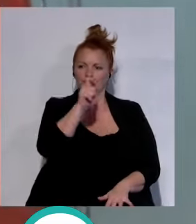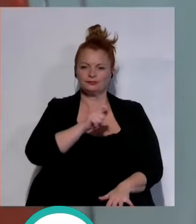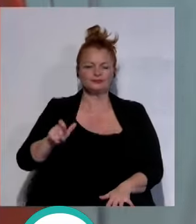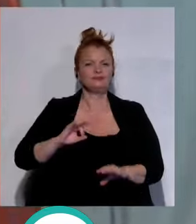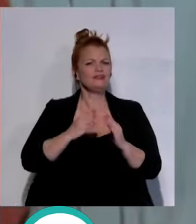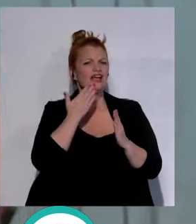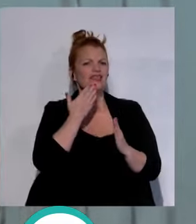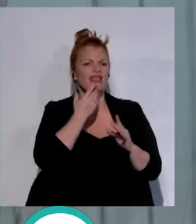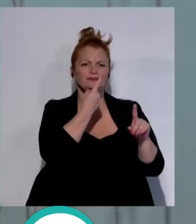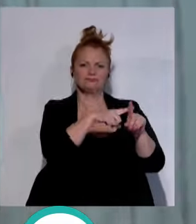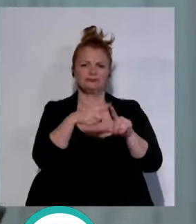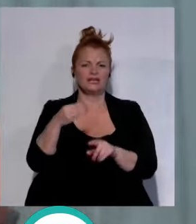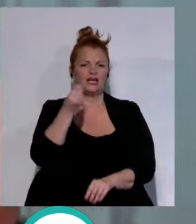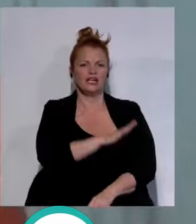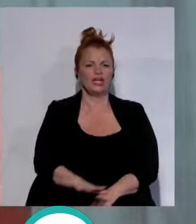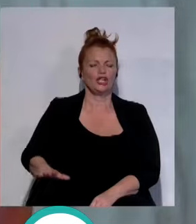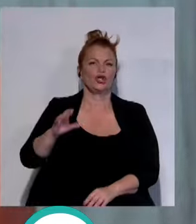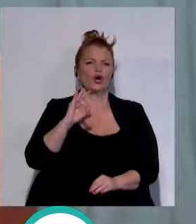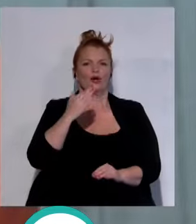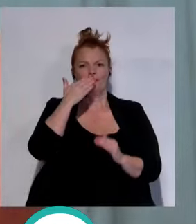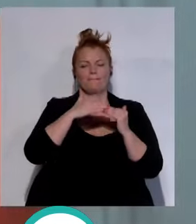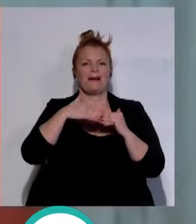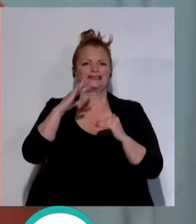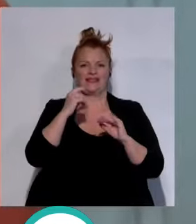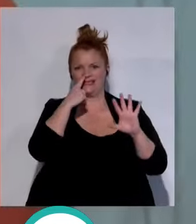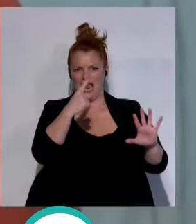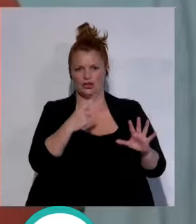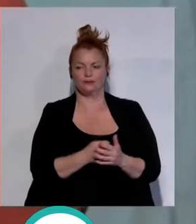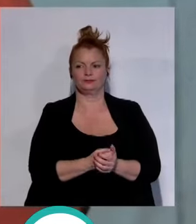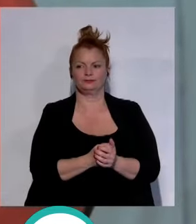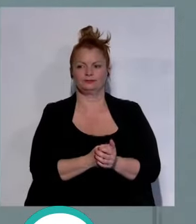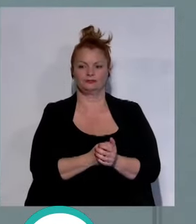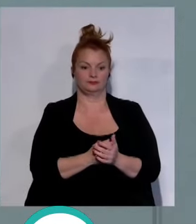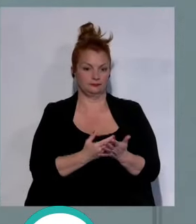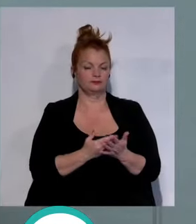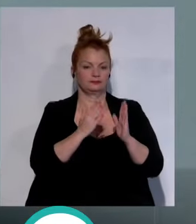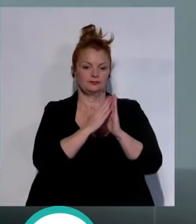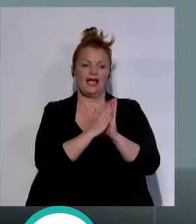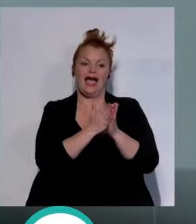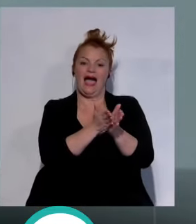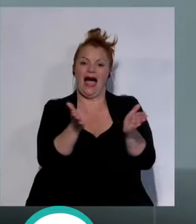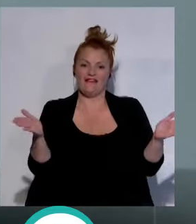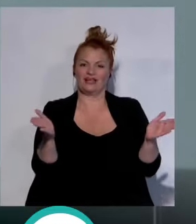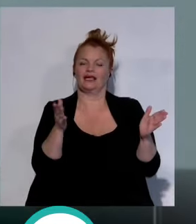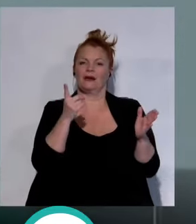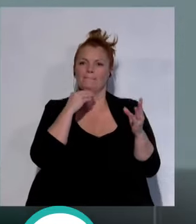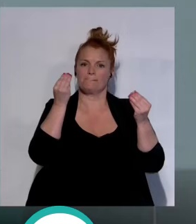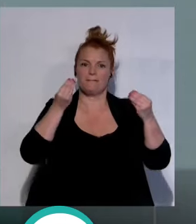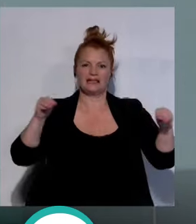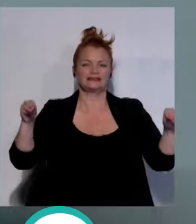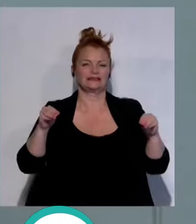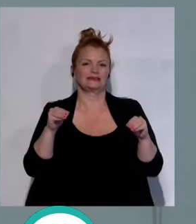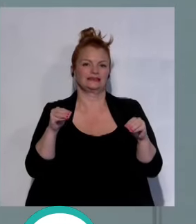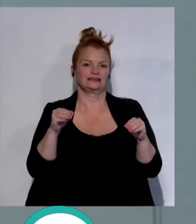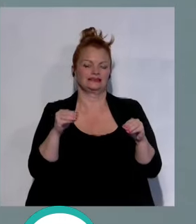marco de edades a niños y niñas mayores de 6 años a niños pequeños sino que se abre el marco de edades se aumenta y